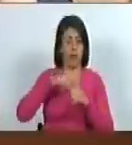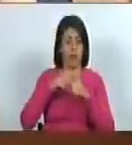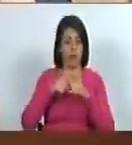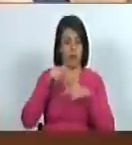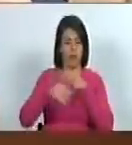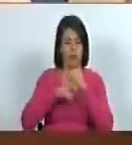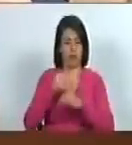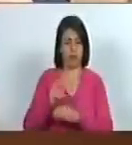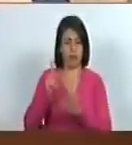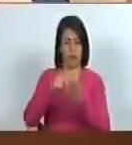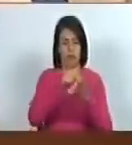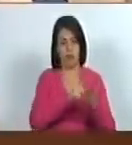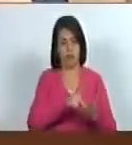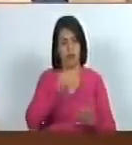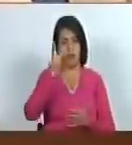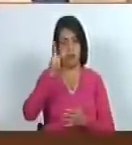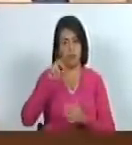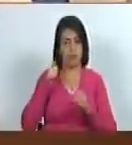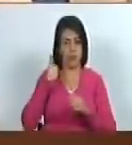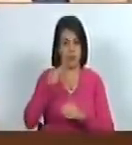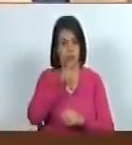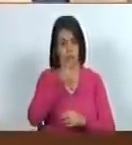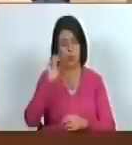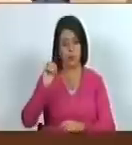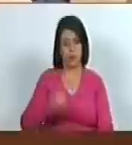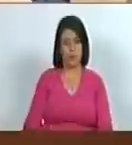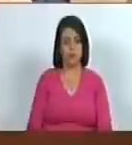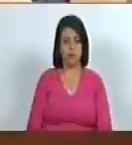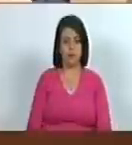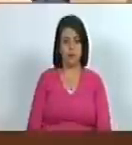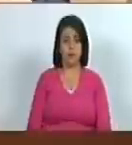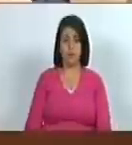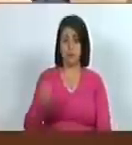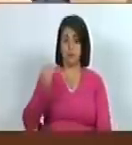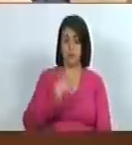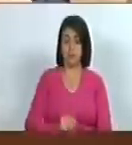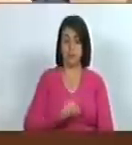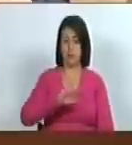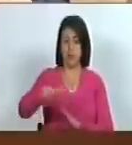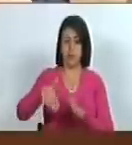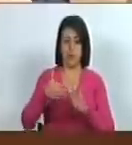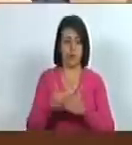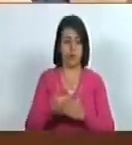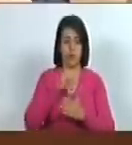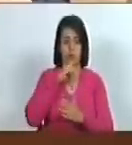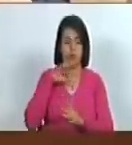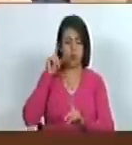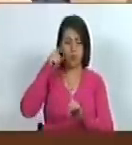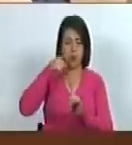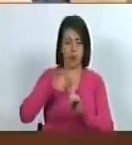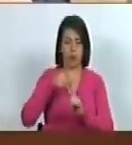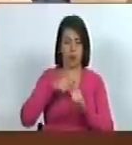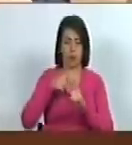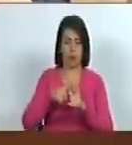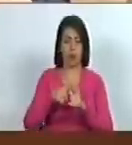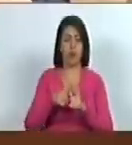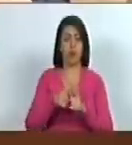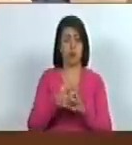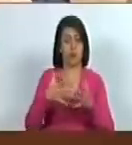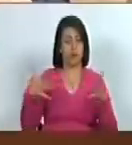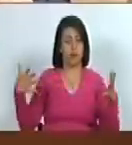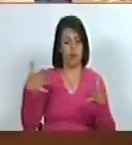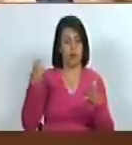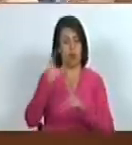y creativos venezolanos del siglo XX conformando a lo largo de su trayectoria un amplio